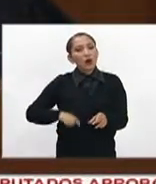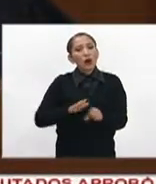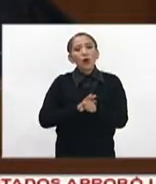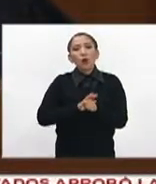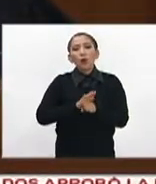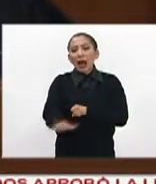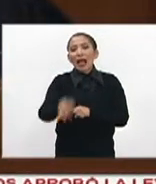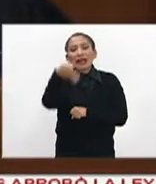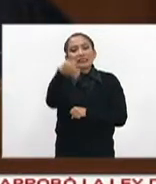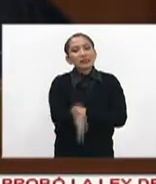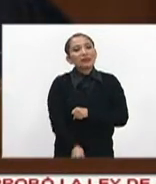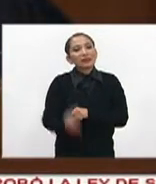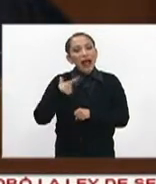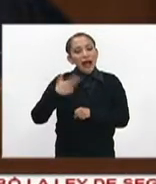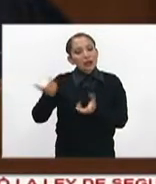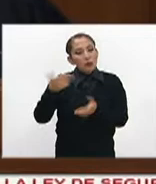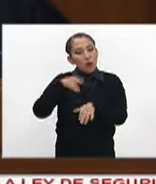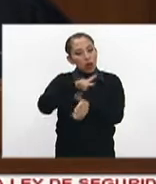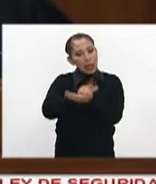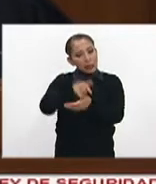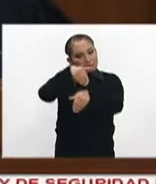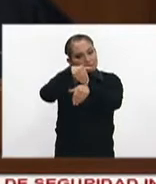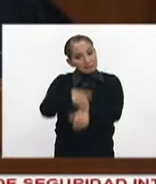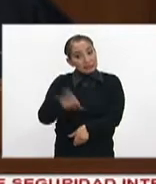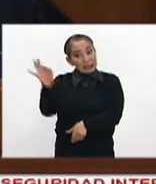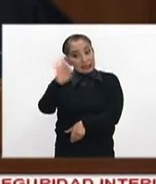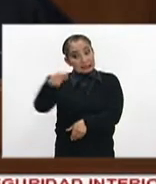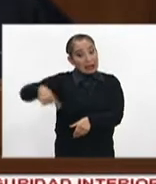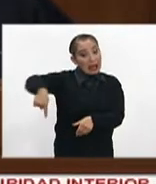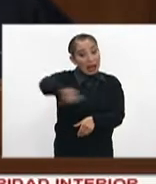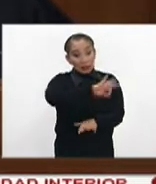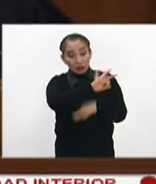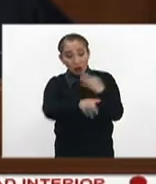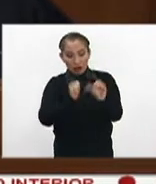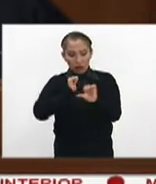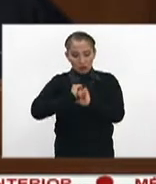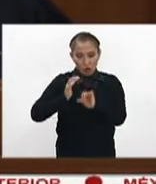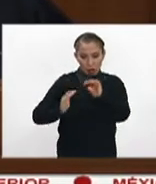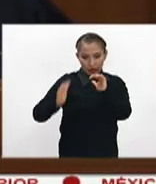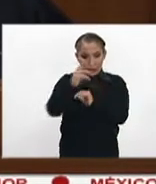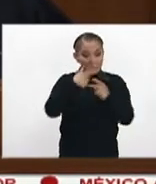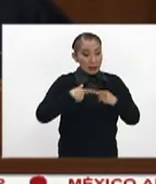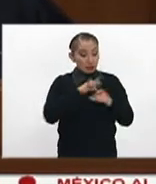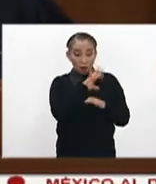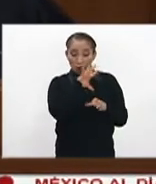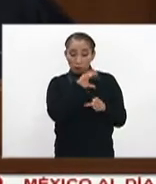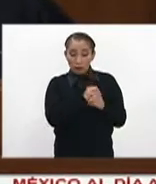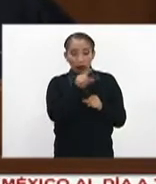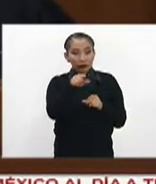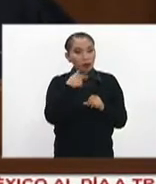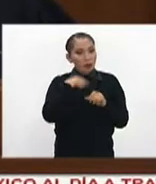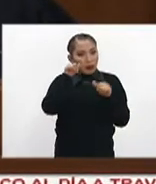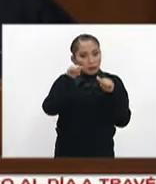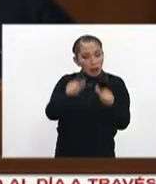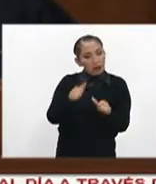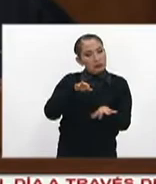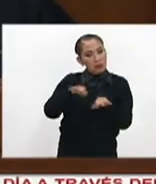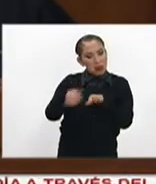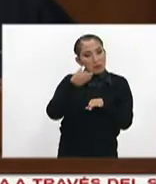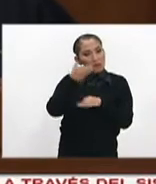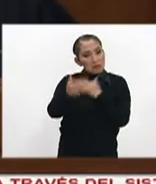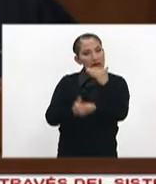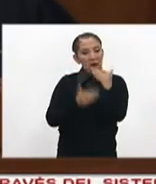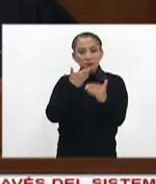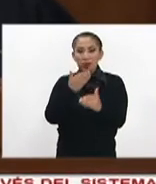garantizar la seguridad jurídica. Si así lo hacemos, autoridades y ciudadanos, la cosecha de esa labor será